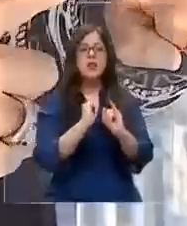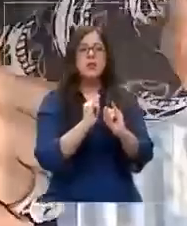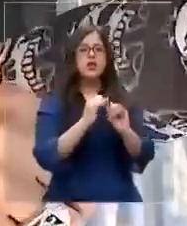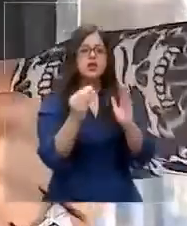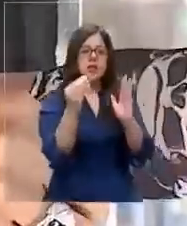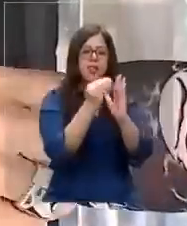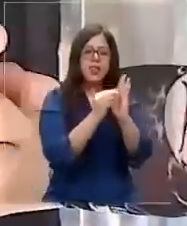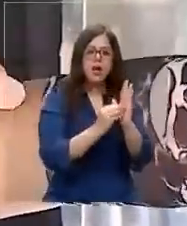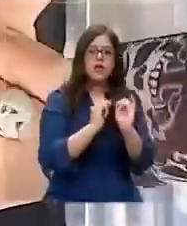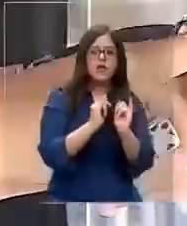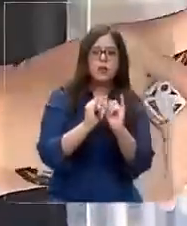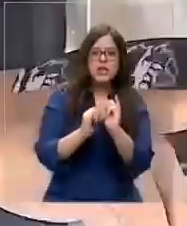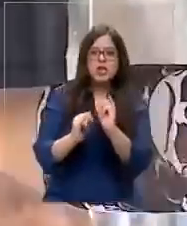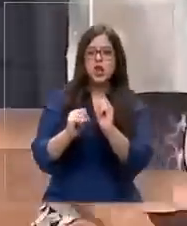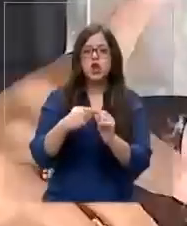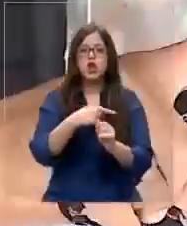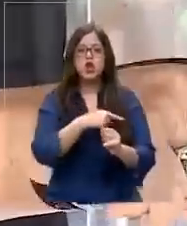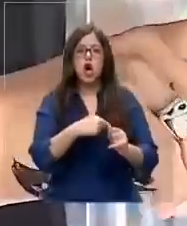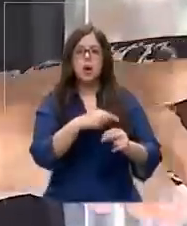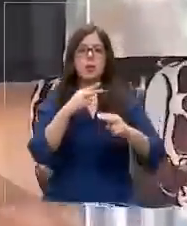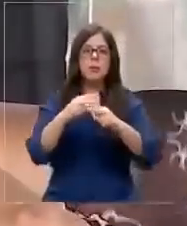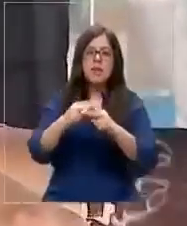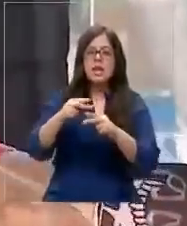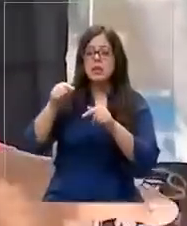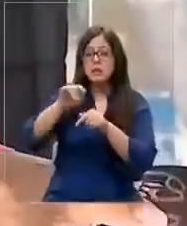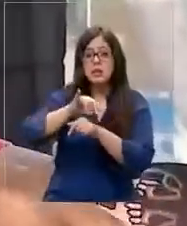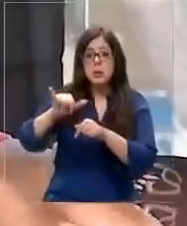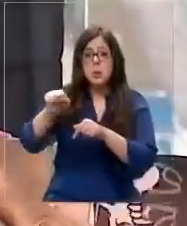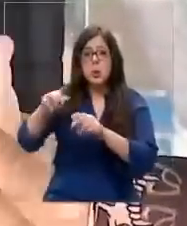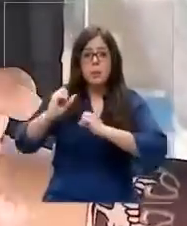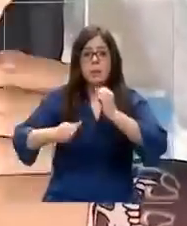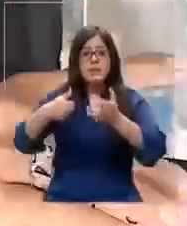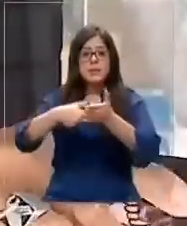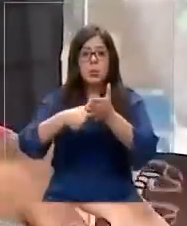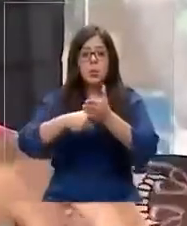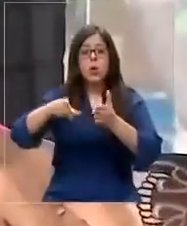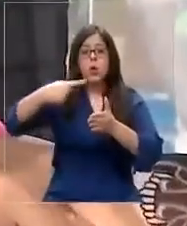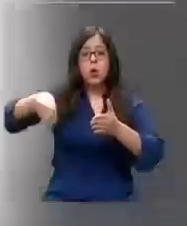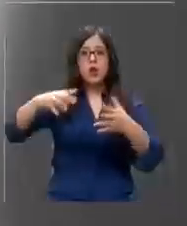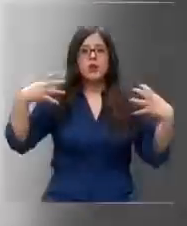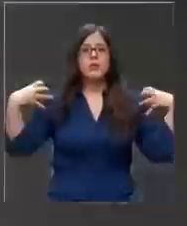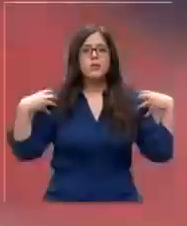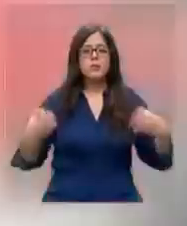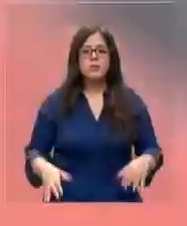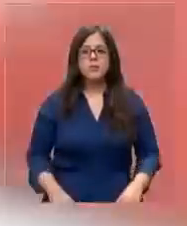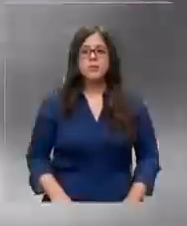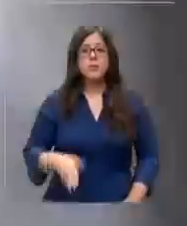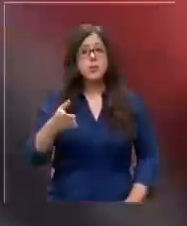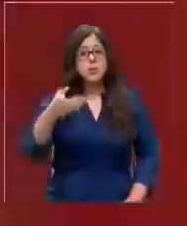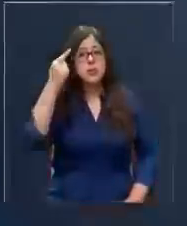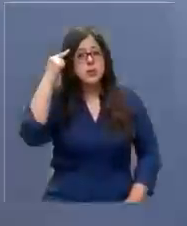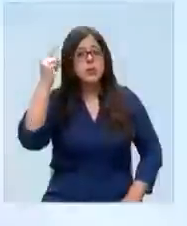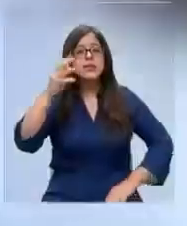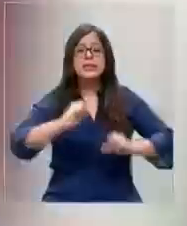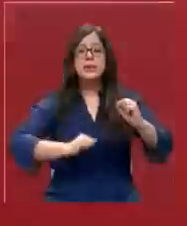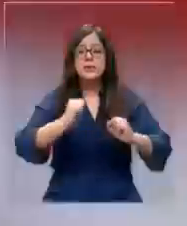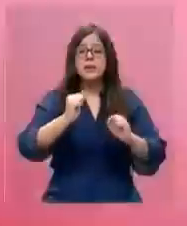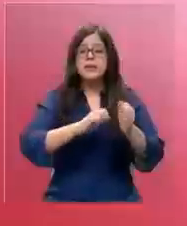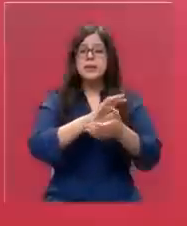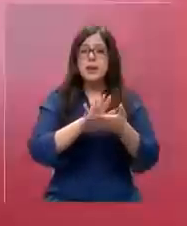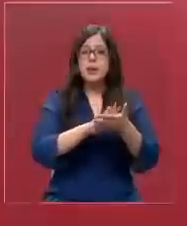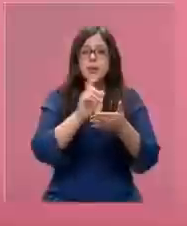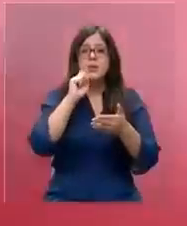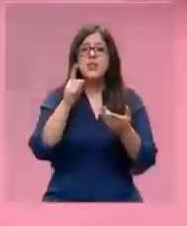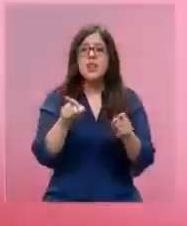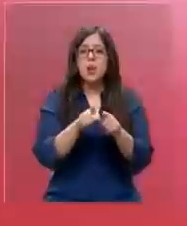Intercambiar datos y ya los seguros son los que se encargan de lo operan. ¿Considera usted que las empresas, digamos, tienen